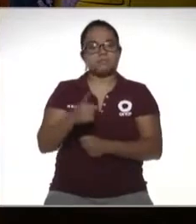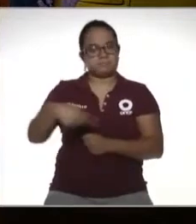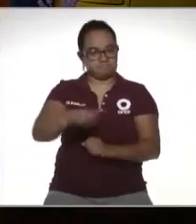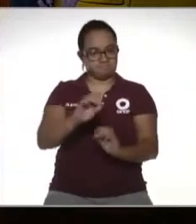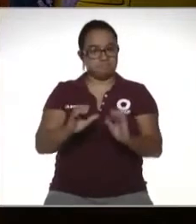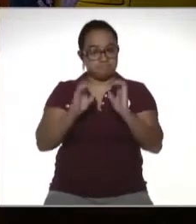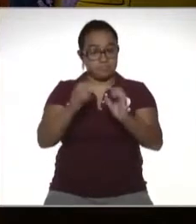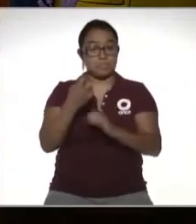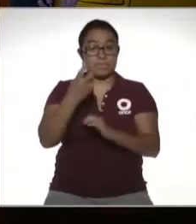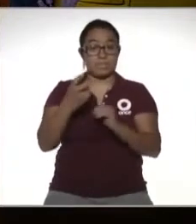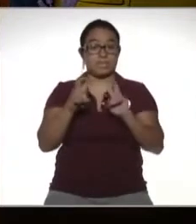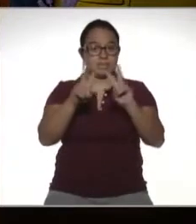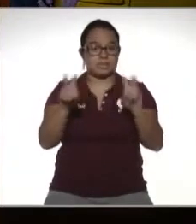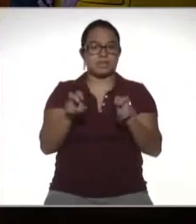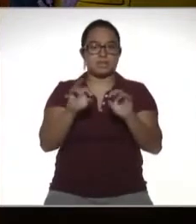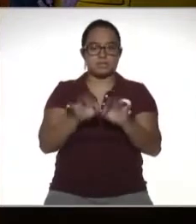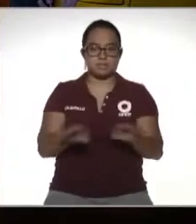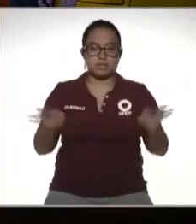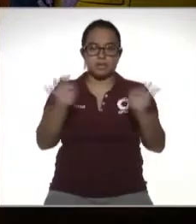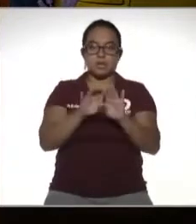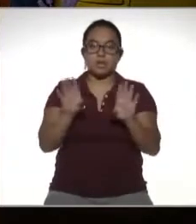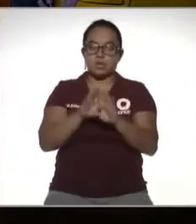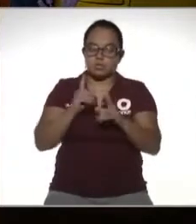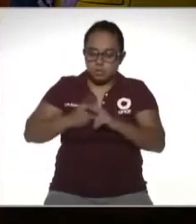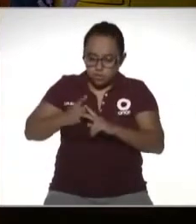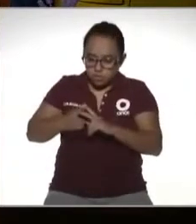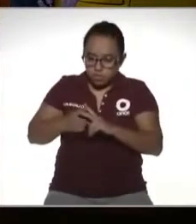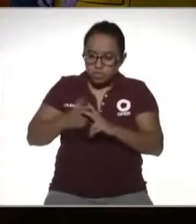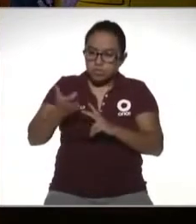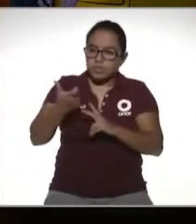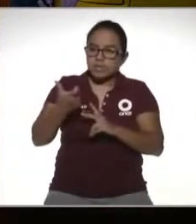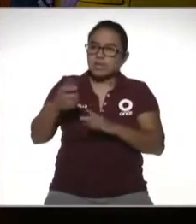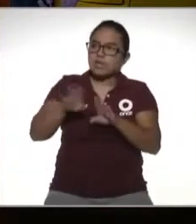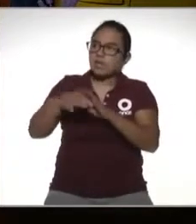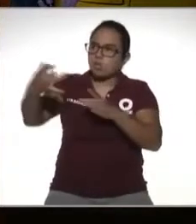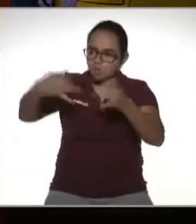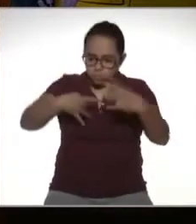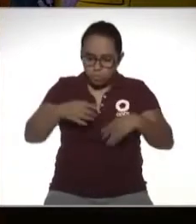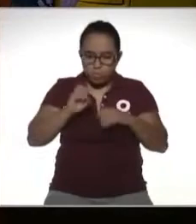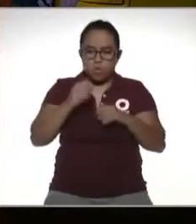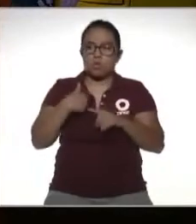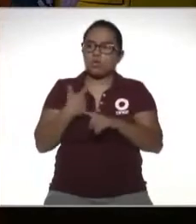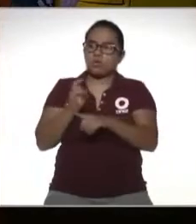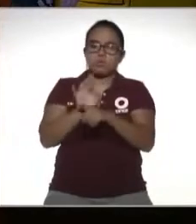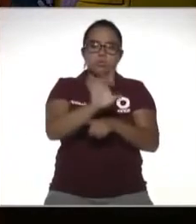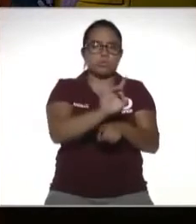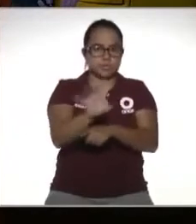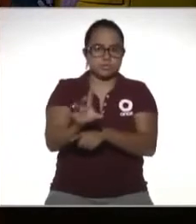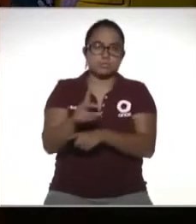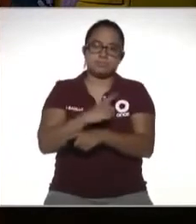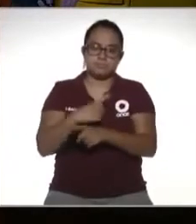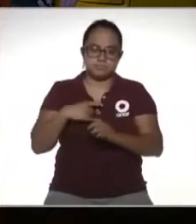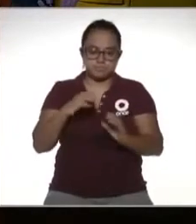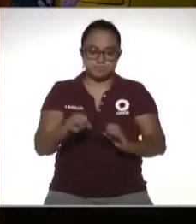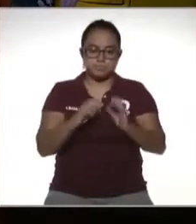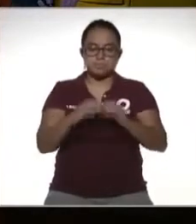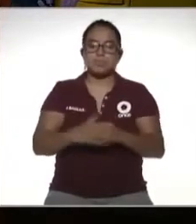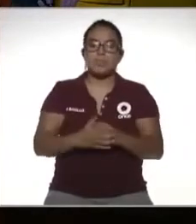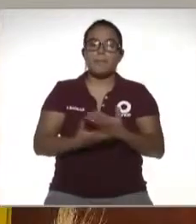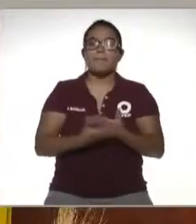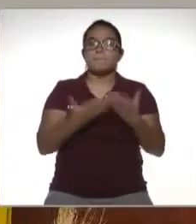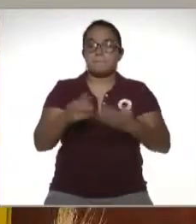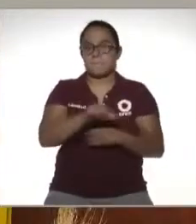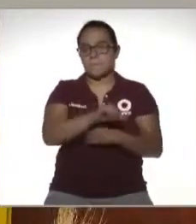porque si se vuelve un tema muy muy importante el control de los flujos del dinero ¿no? muy bien ahora vamos vamos a empezar a hablar de otro